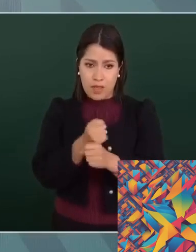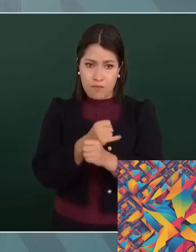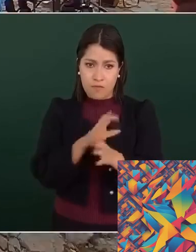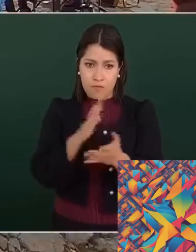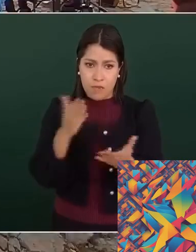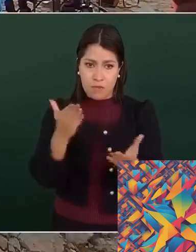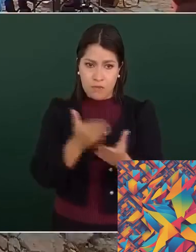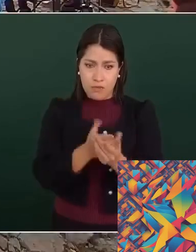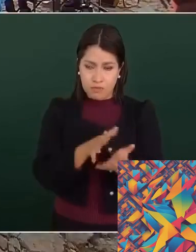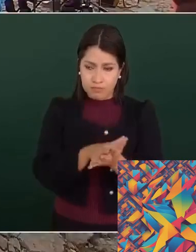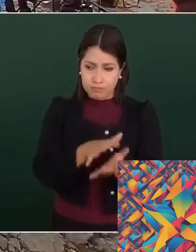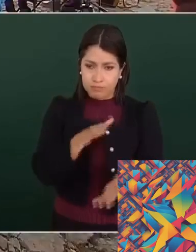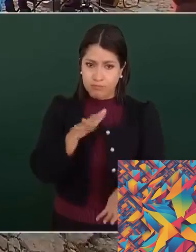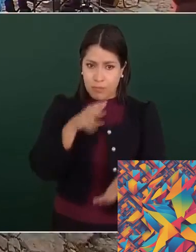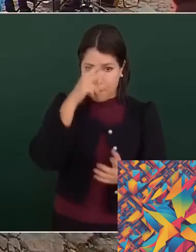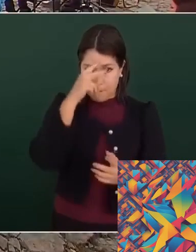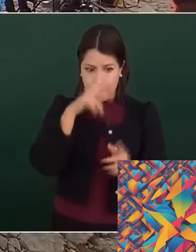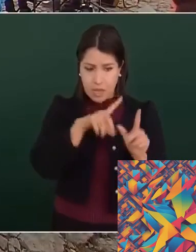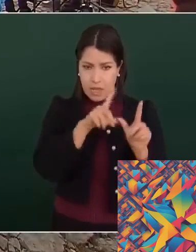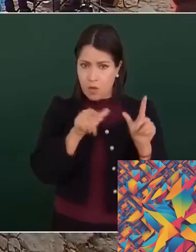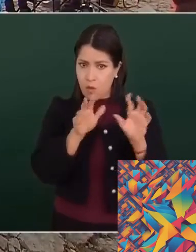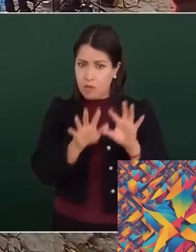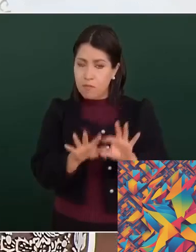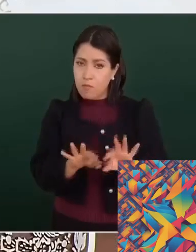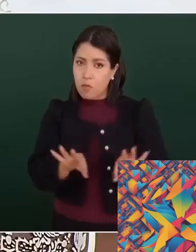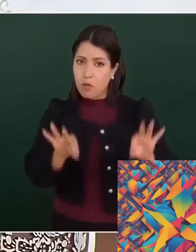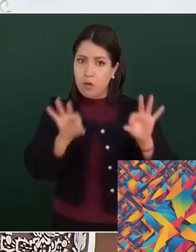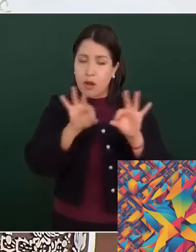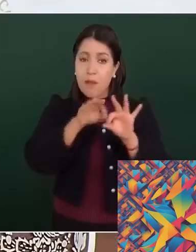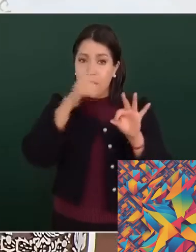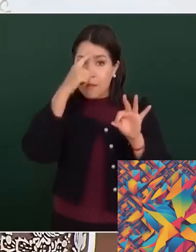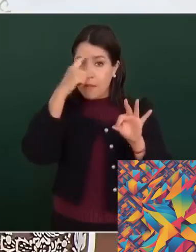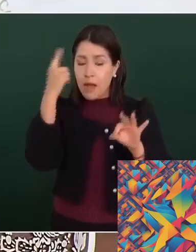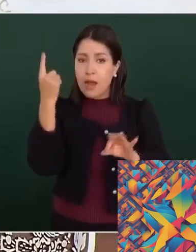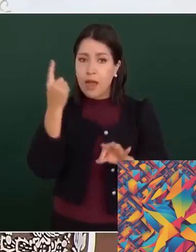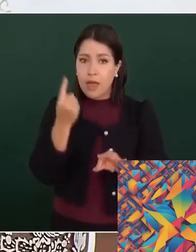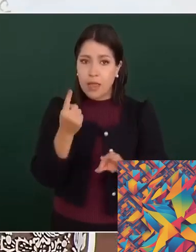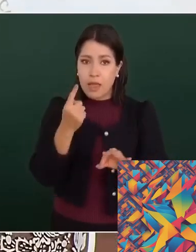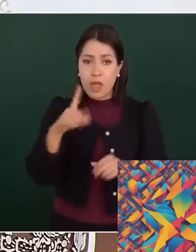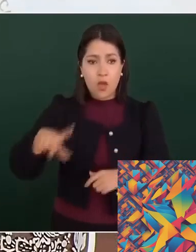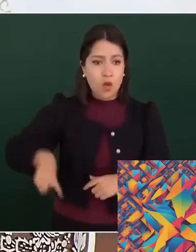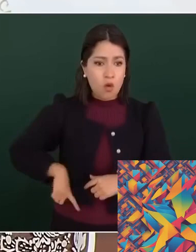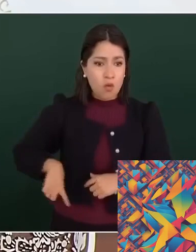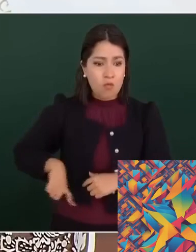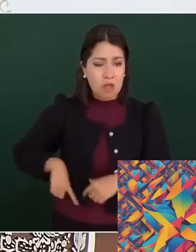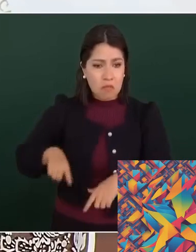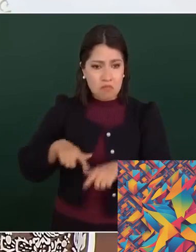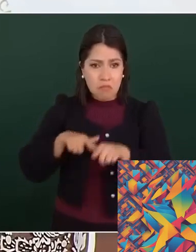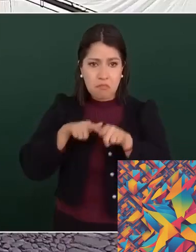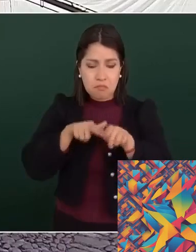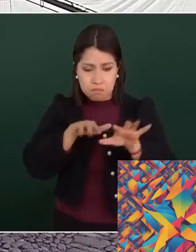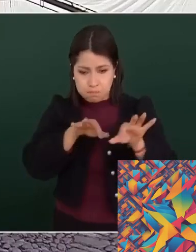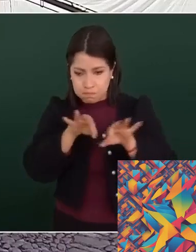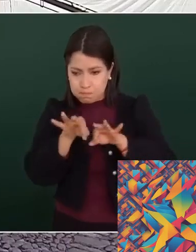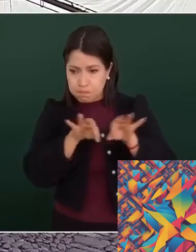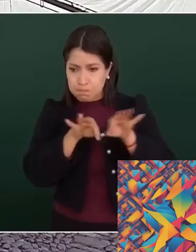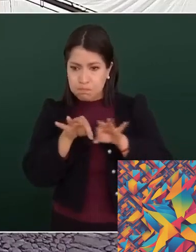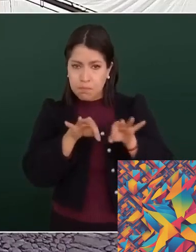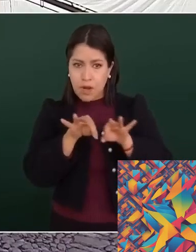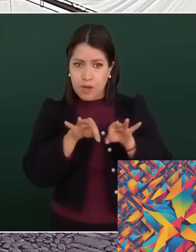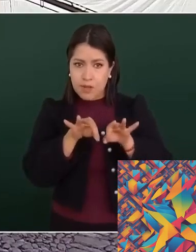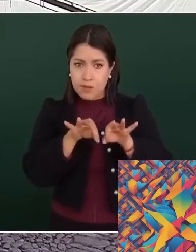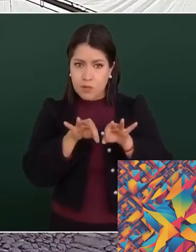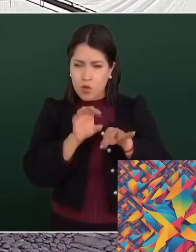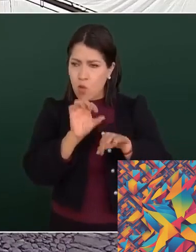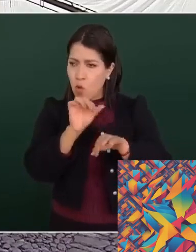El presidente de México, Andrés Manuel López Obrador, ha compartido recientemente datos esperanzadores que apuntan a una reducción